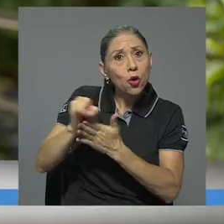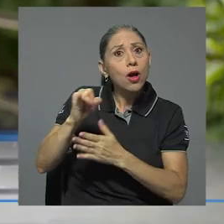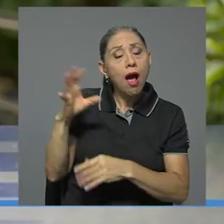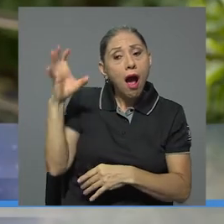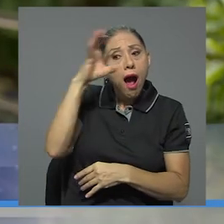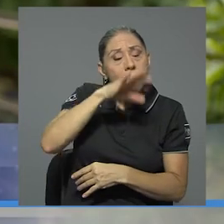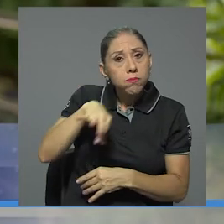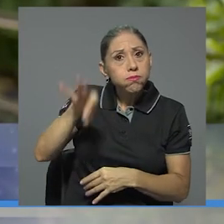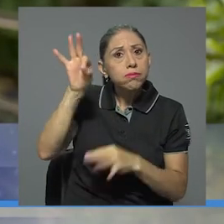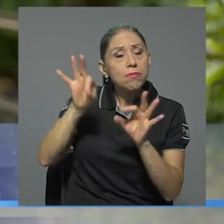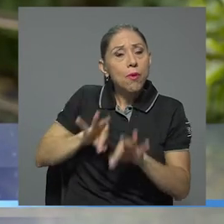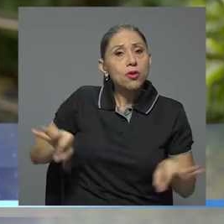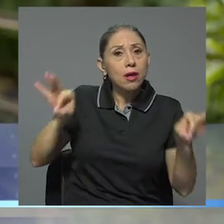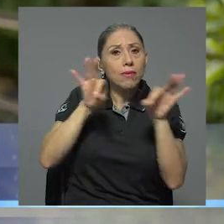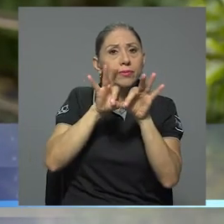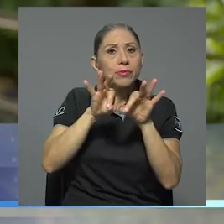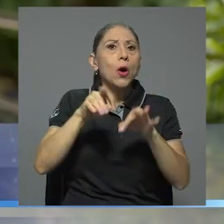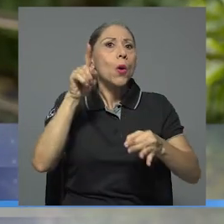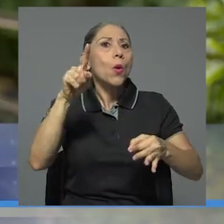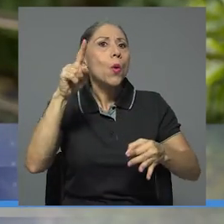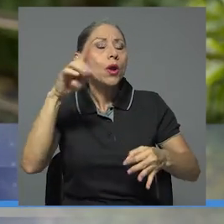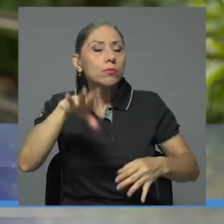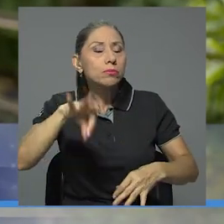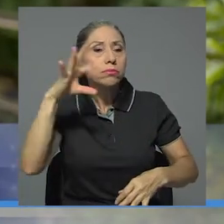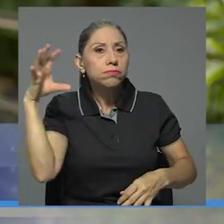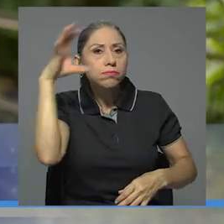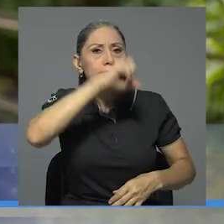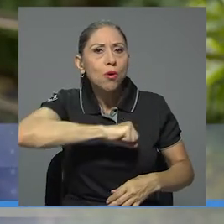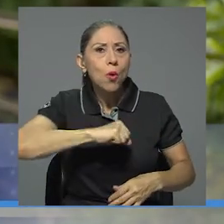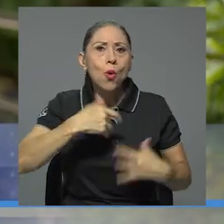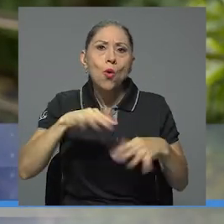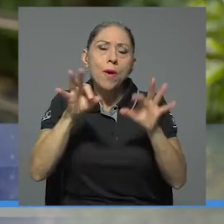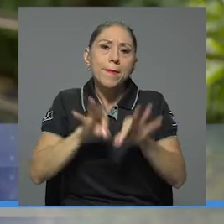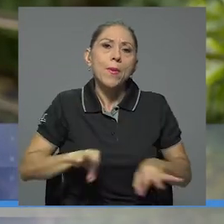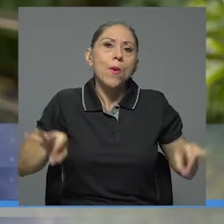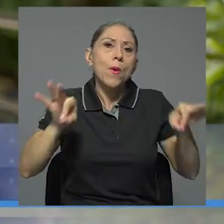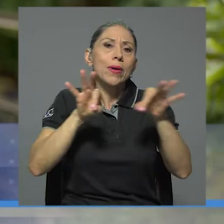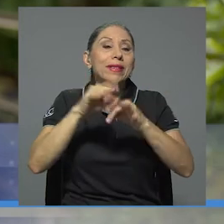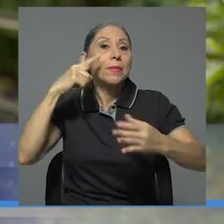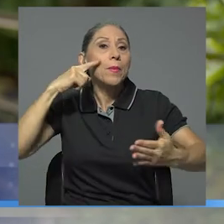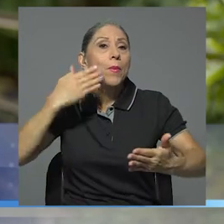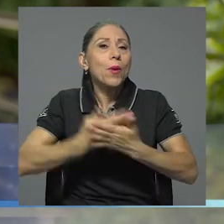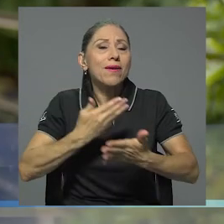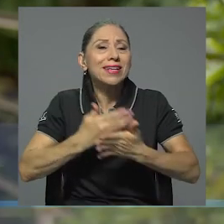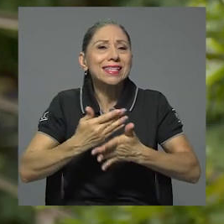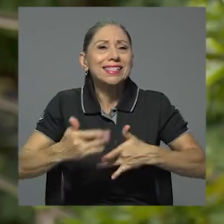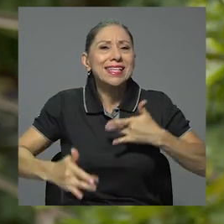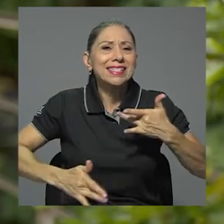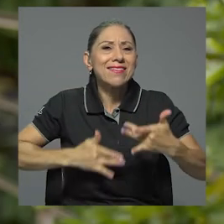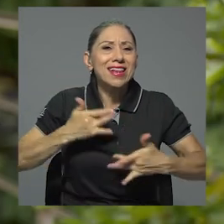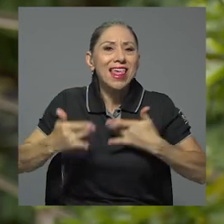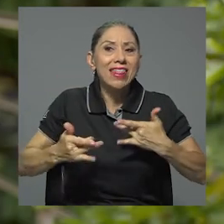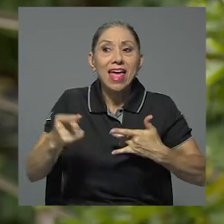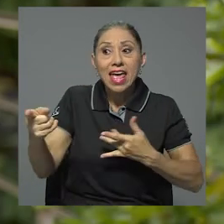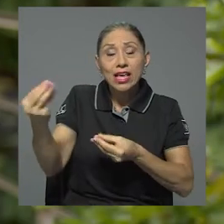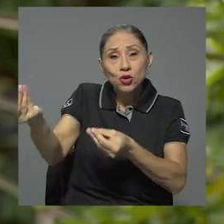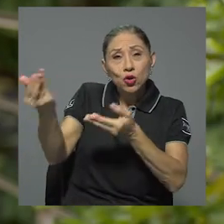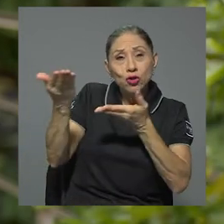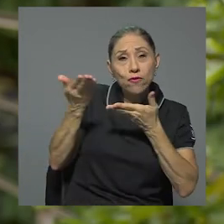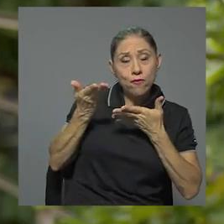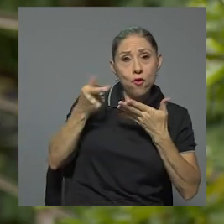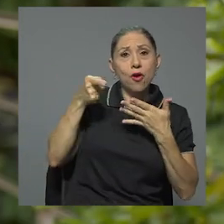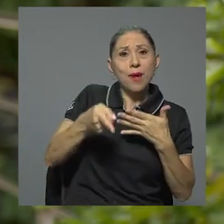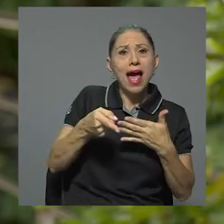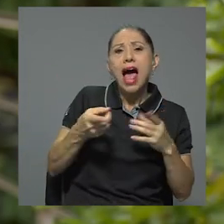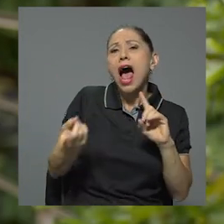importantes es las pruebas de sensibilidad. Las pruebas de sensibilidad es la que nos dicen a qué antifúngico o antimicótico